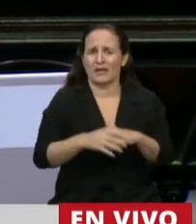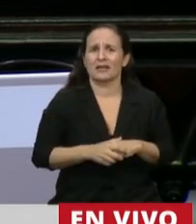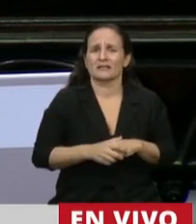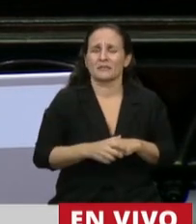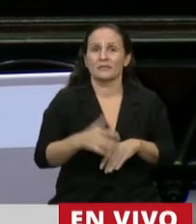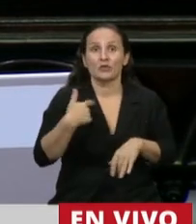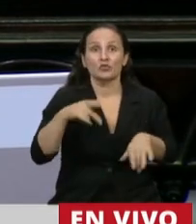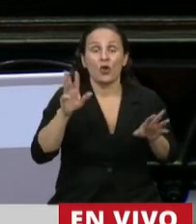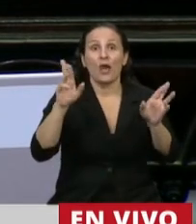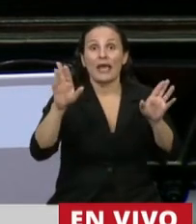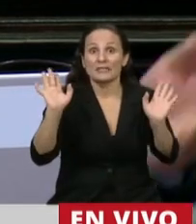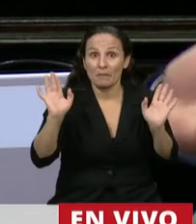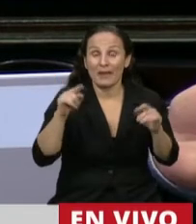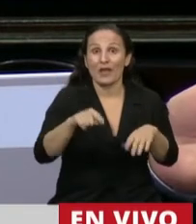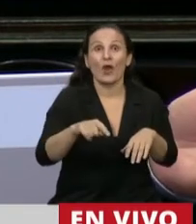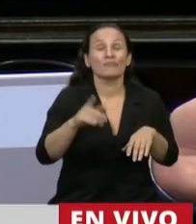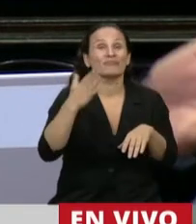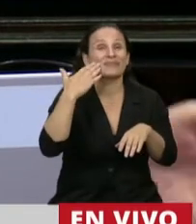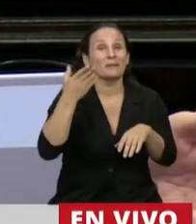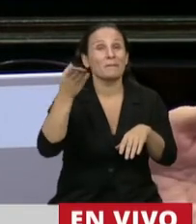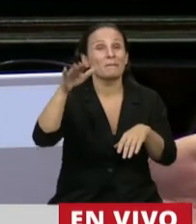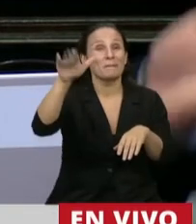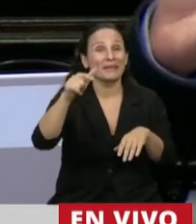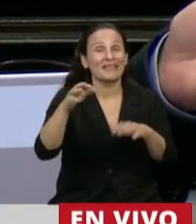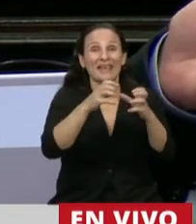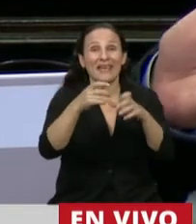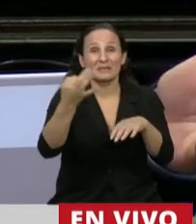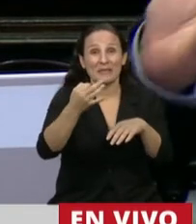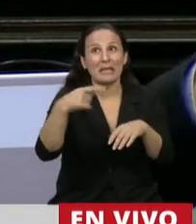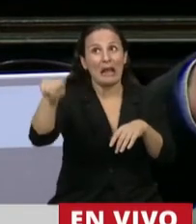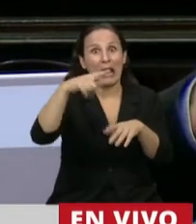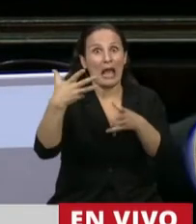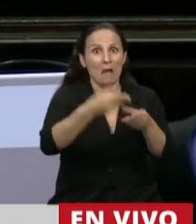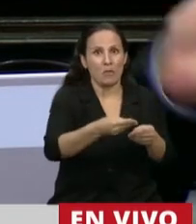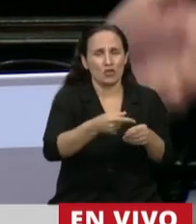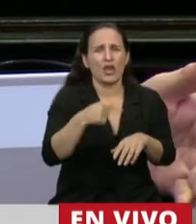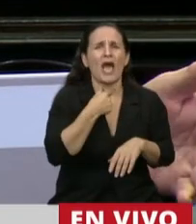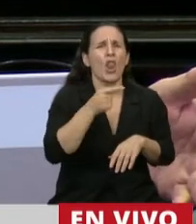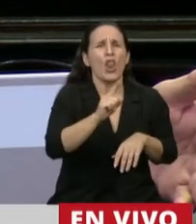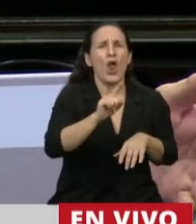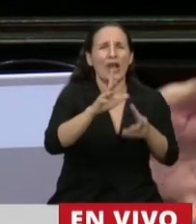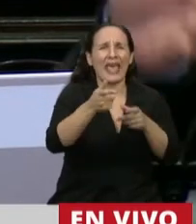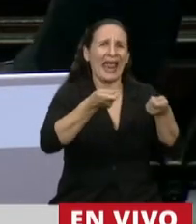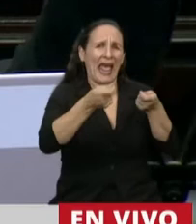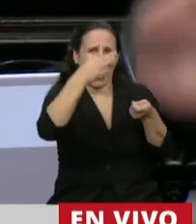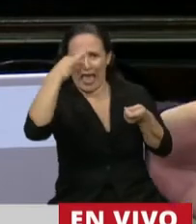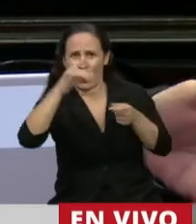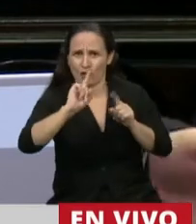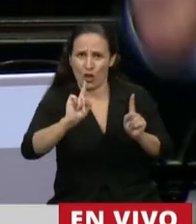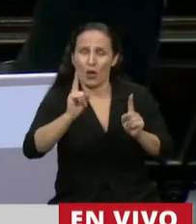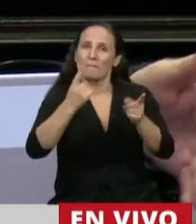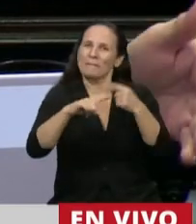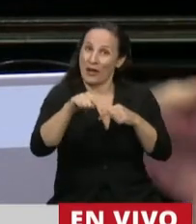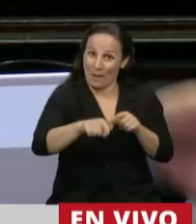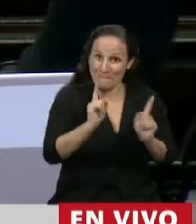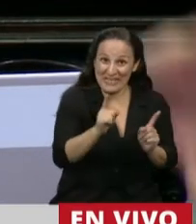espero que esta tarde cuando le llevemos para citar una sesión especial para tratar el tema nos acompañe, no queremos llevarlo a narices, solo queremos que lo que dijo